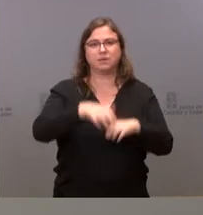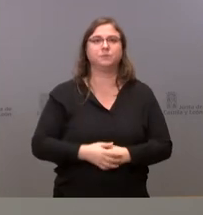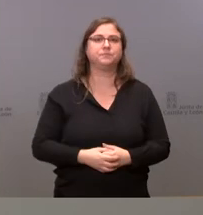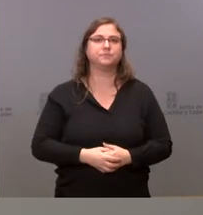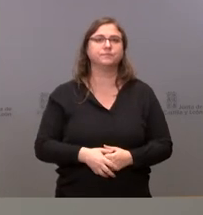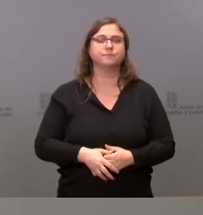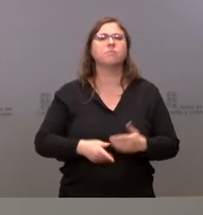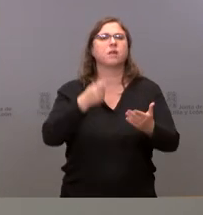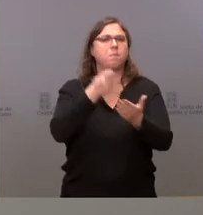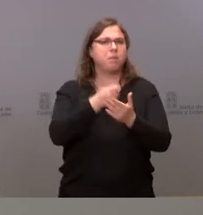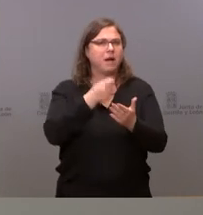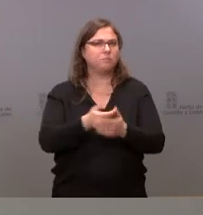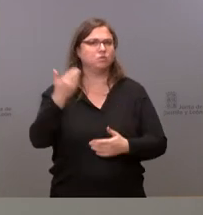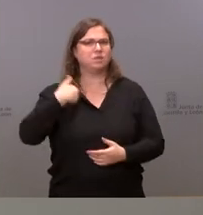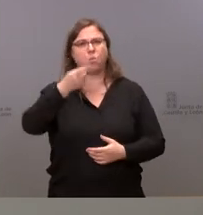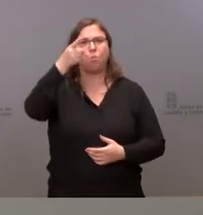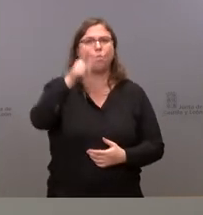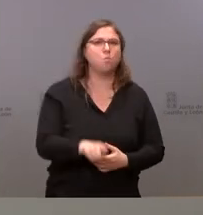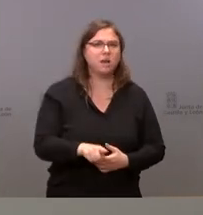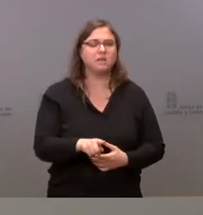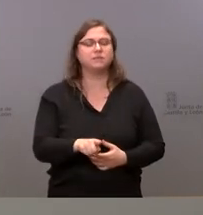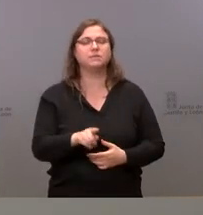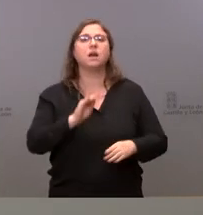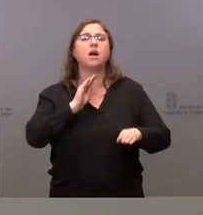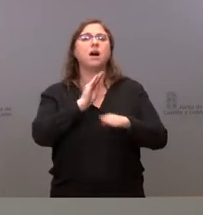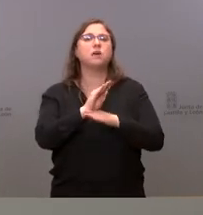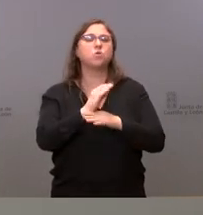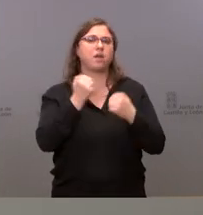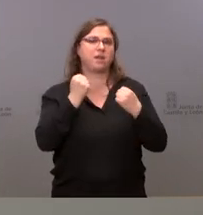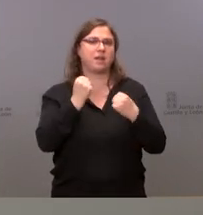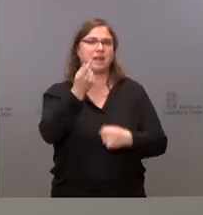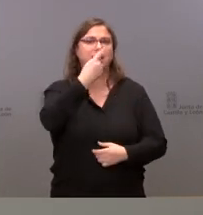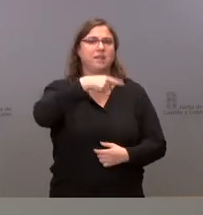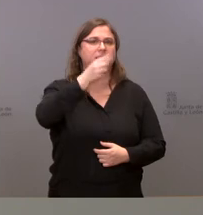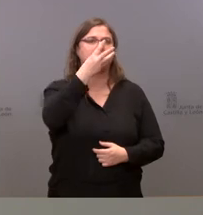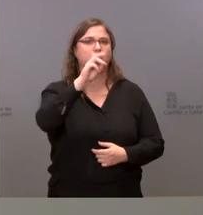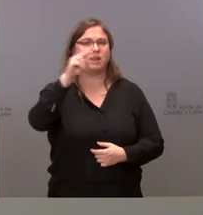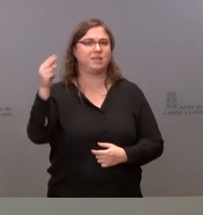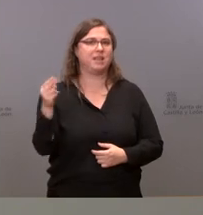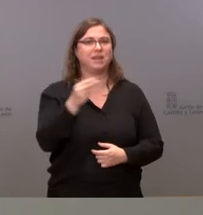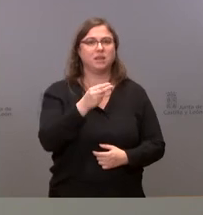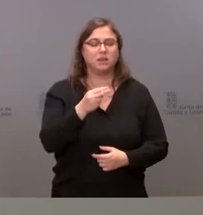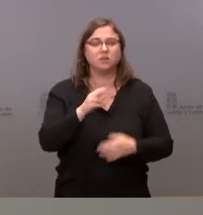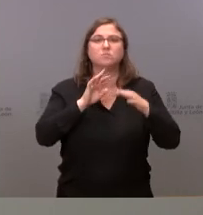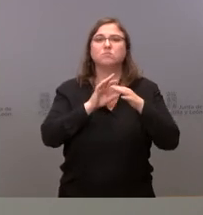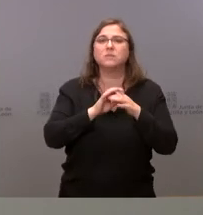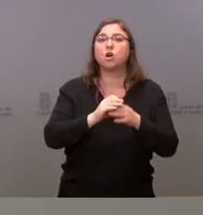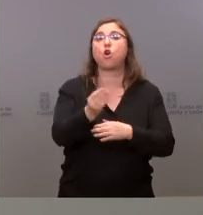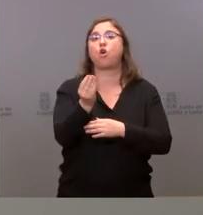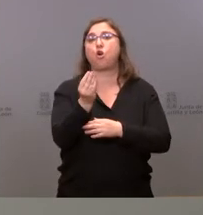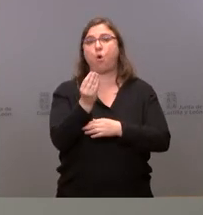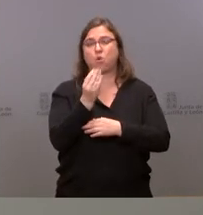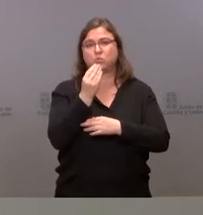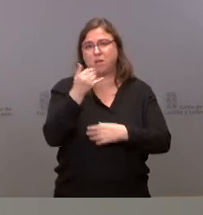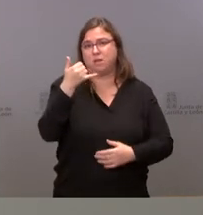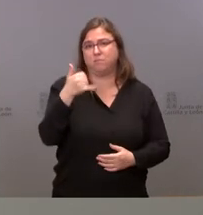pagamos ya hace un mes esa ayuda energética de 130 euros para los consumidores vulnerables